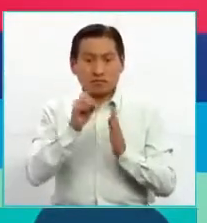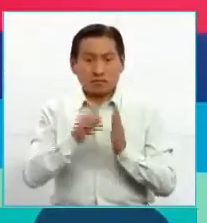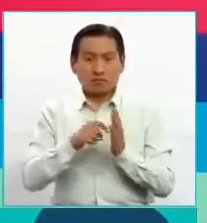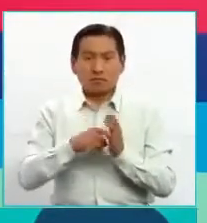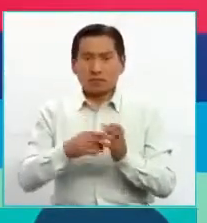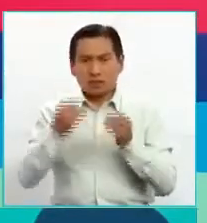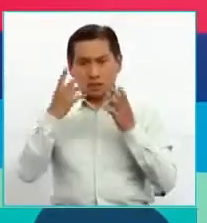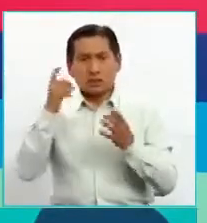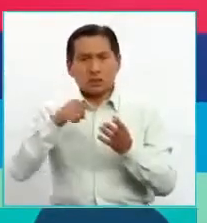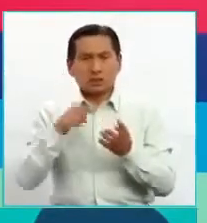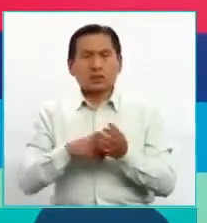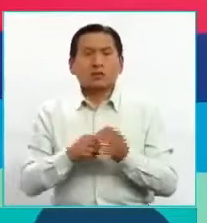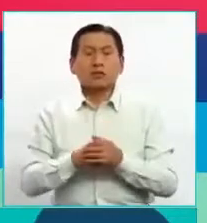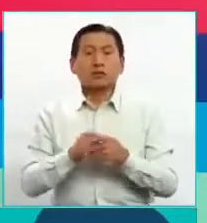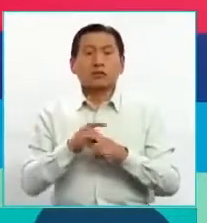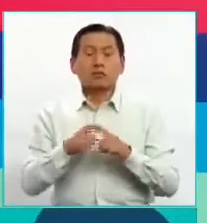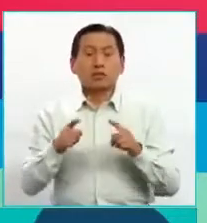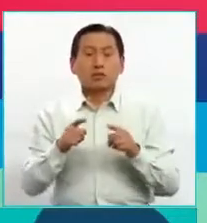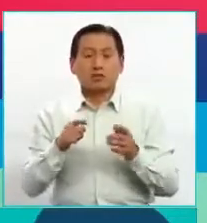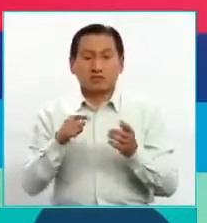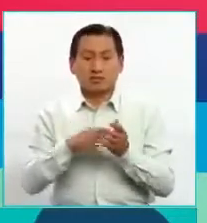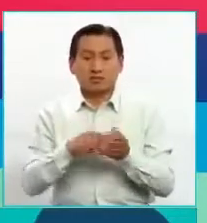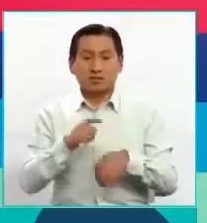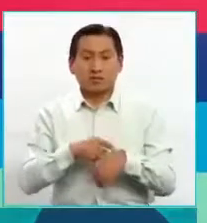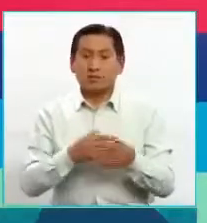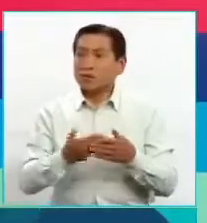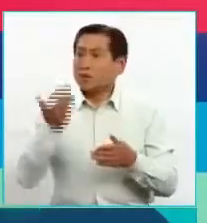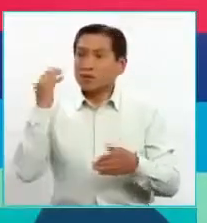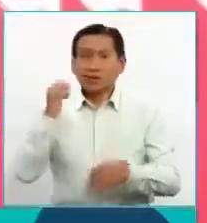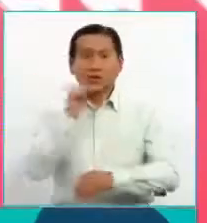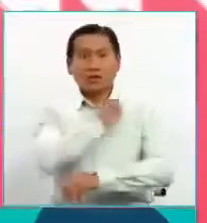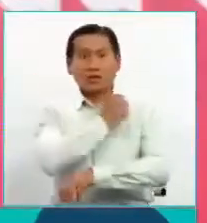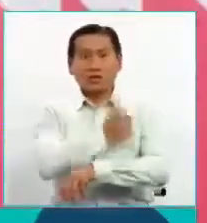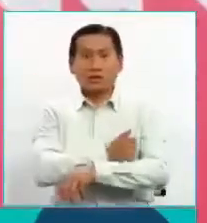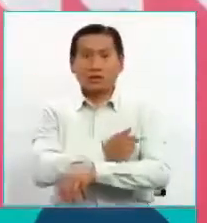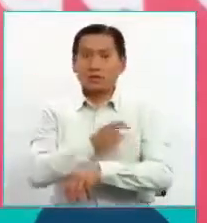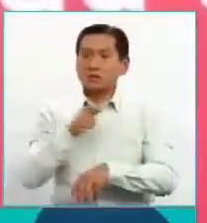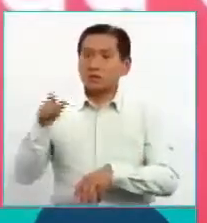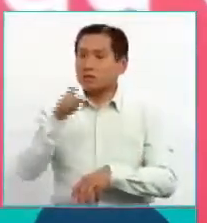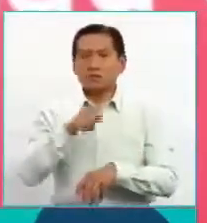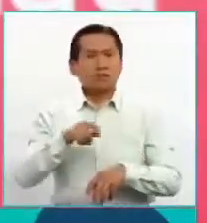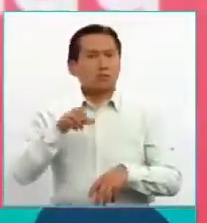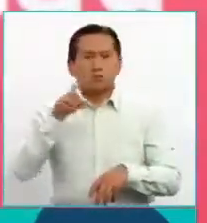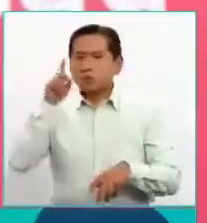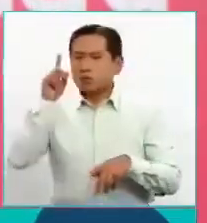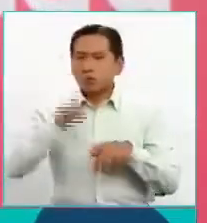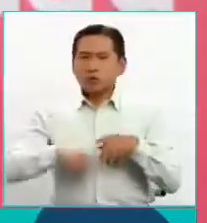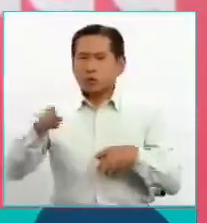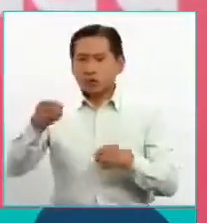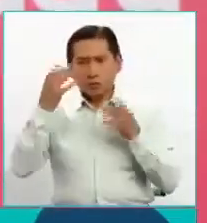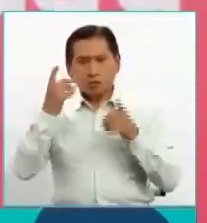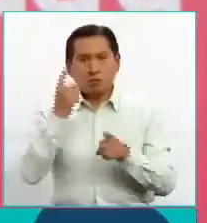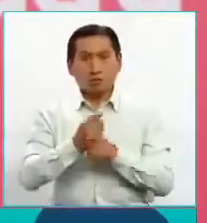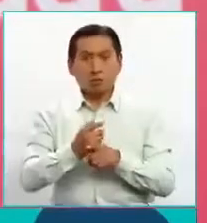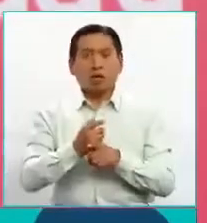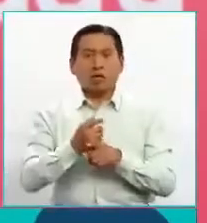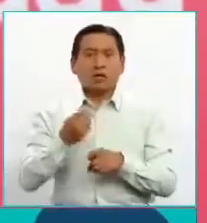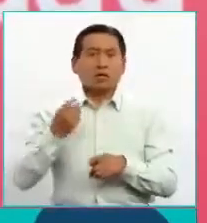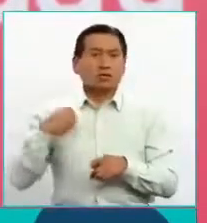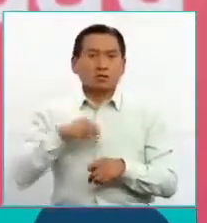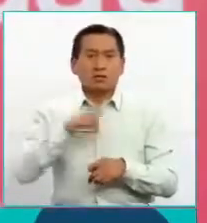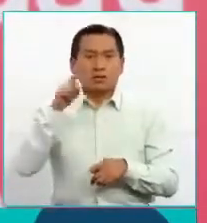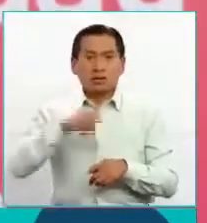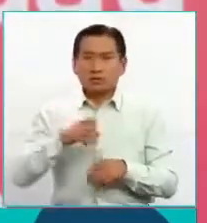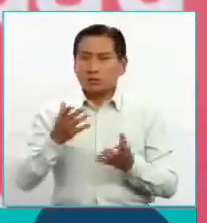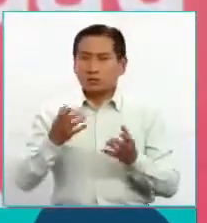cumplir. Pero si en esos tiempos las autoridades no han tenido la capacidad de cumplir, entonces nosotros tenemos que